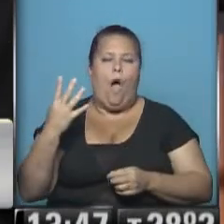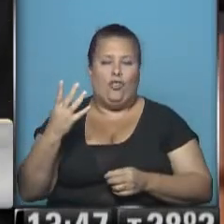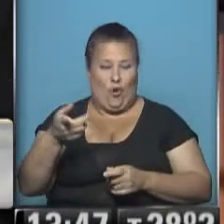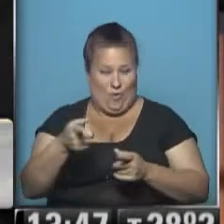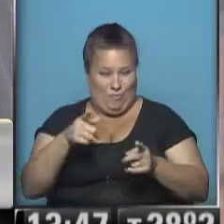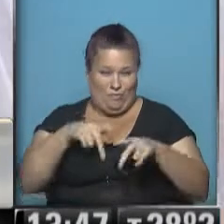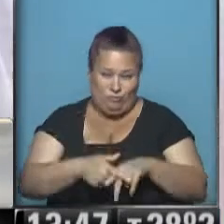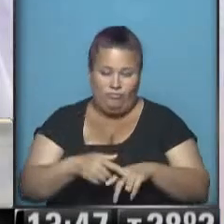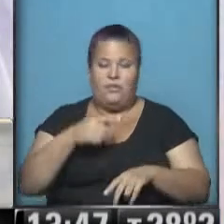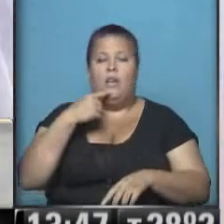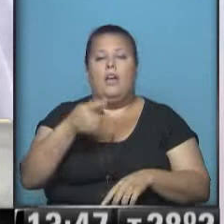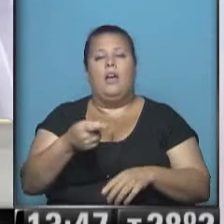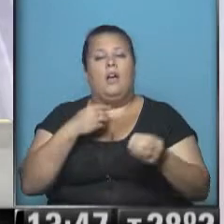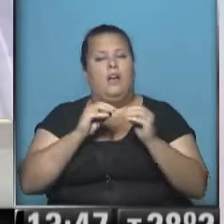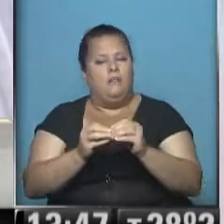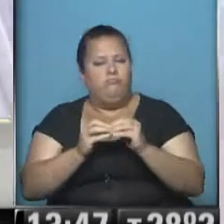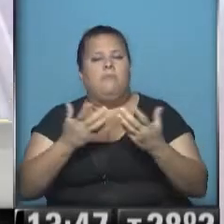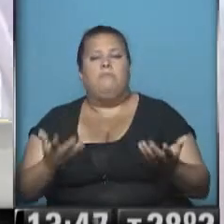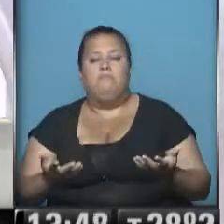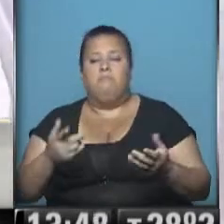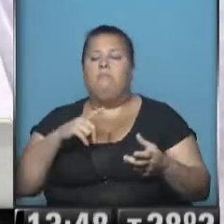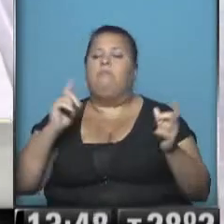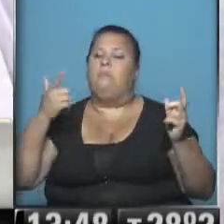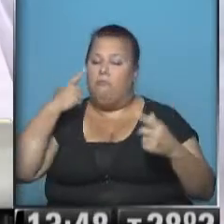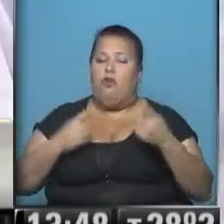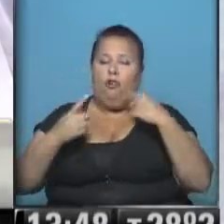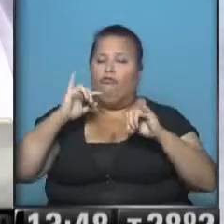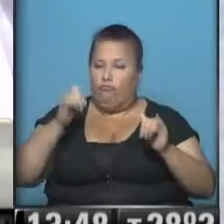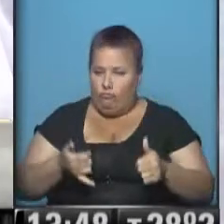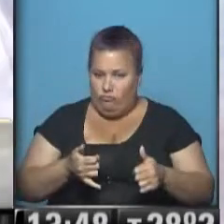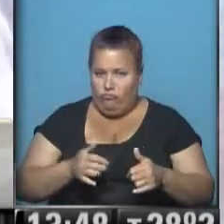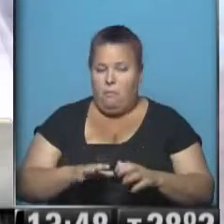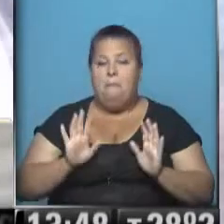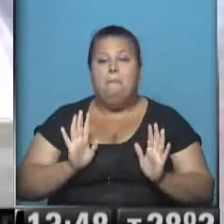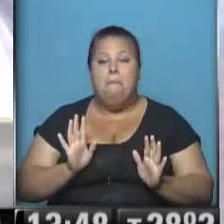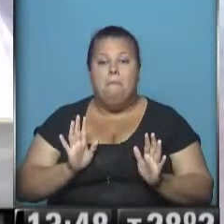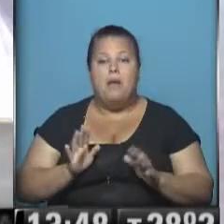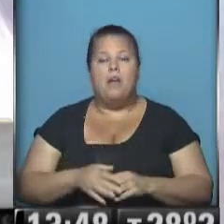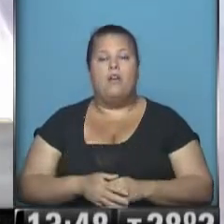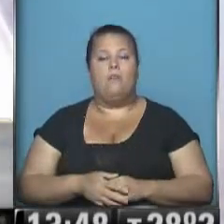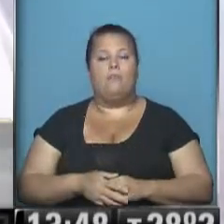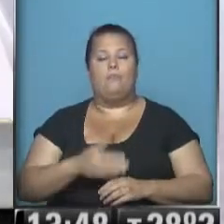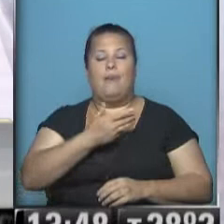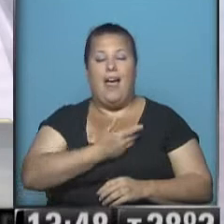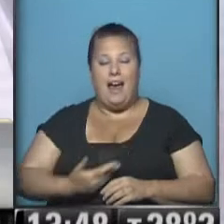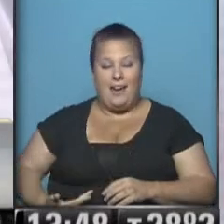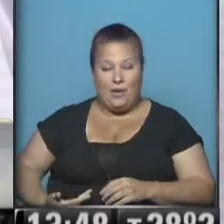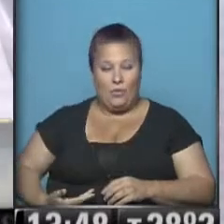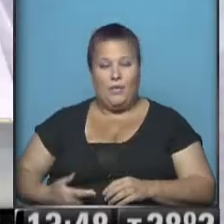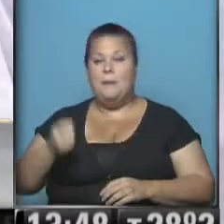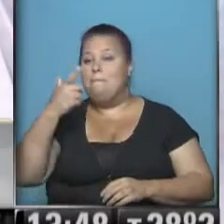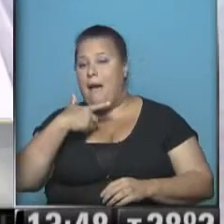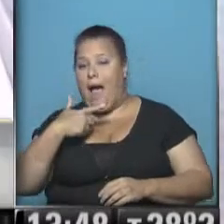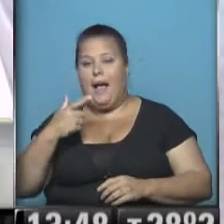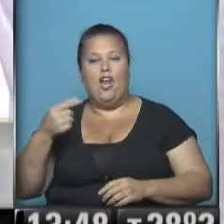decías antes, Roberto. Se debatió y ¿qué pasó? Se llegó a una regulación, pero claro, el Ejecutivo, el macrismo